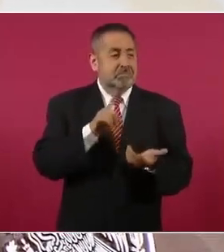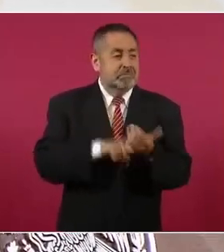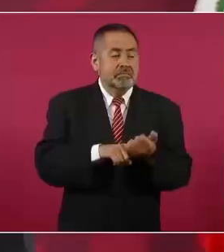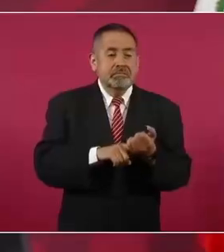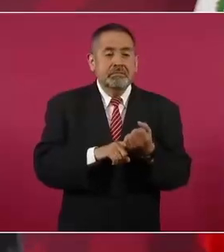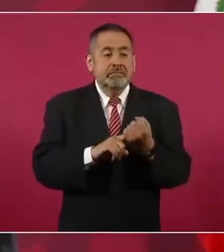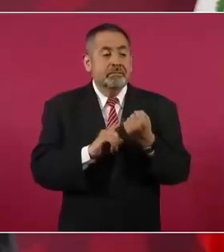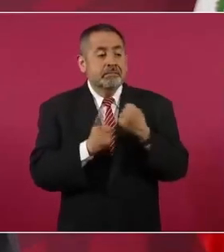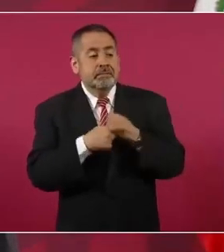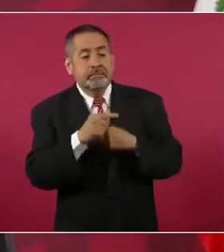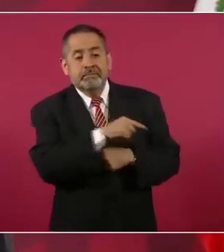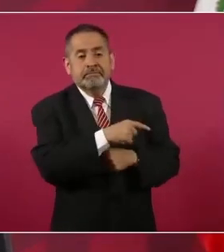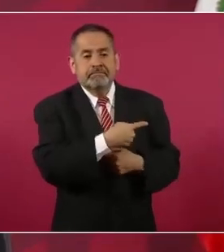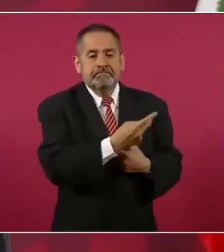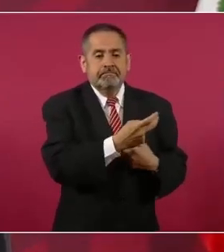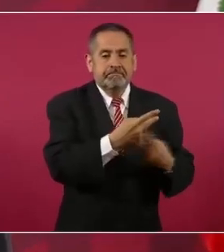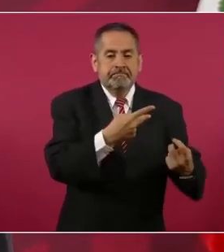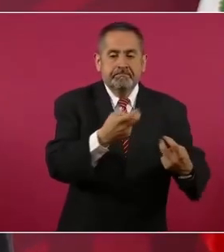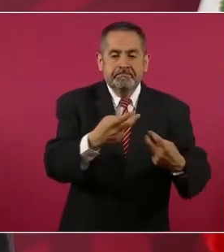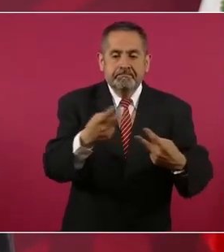no les tocó nada.